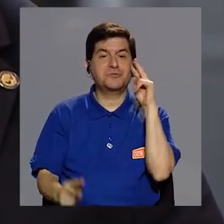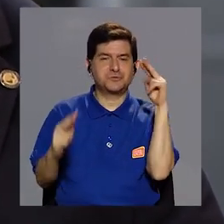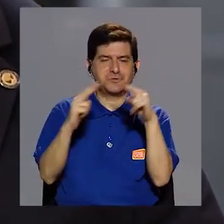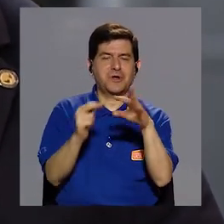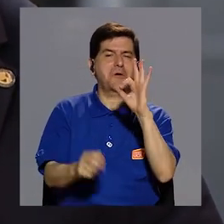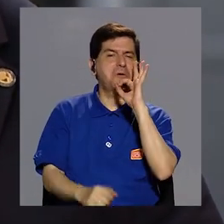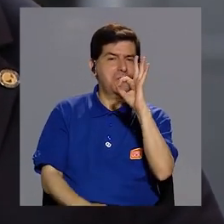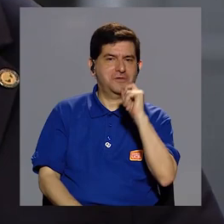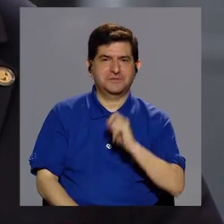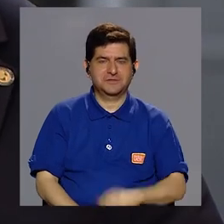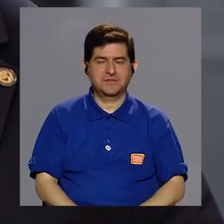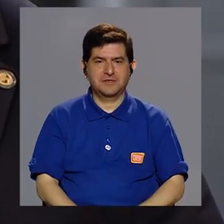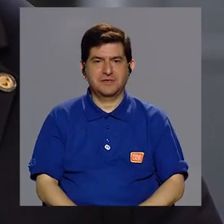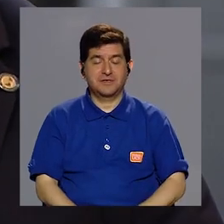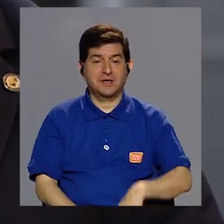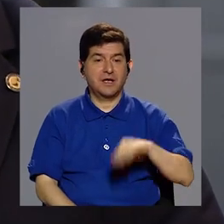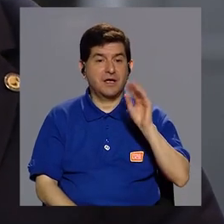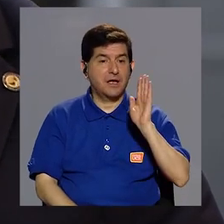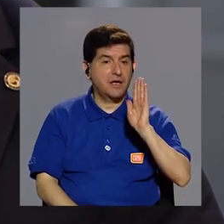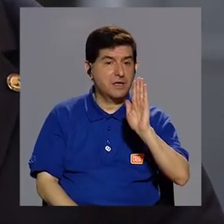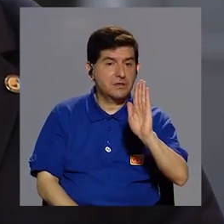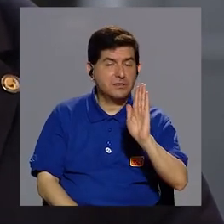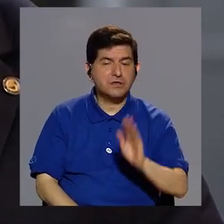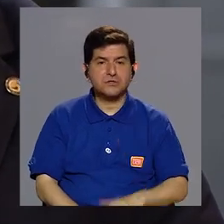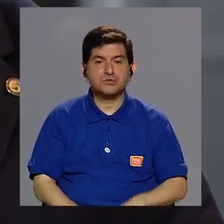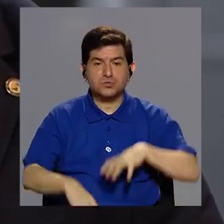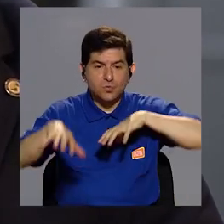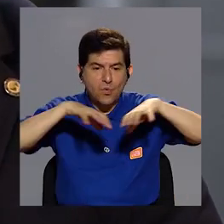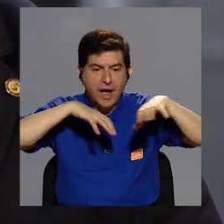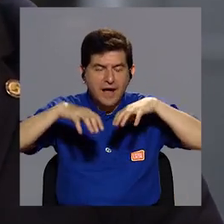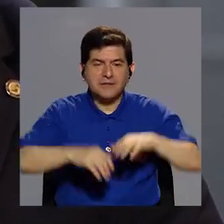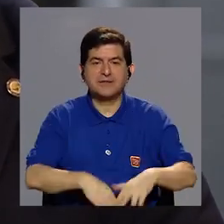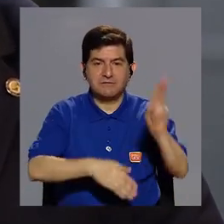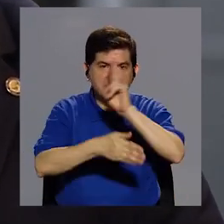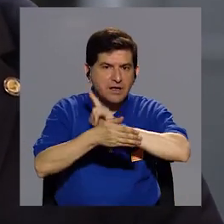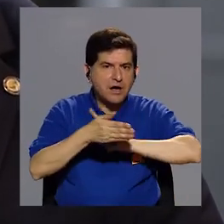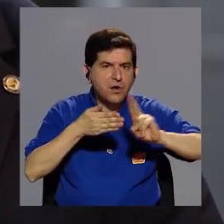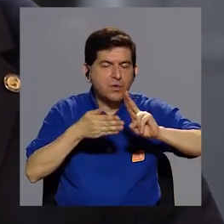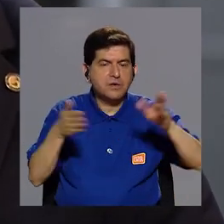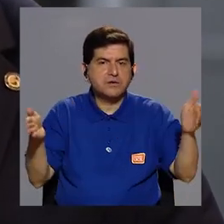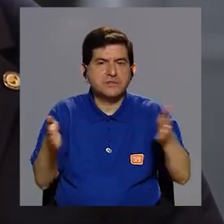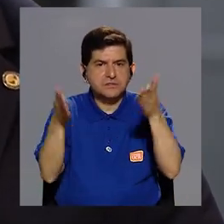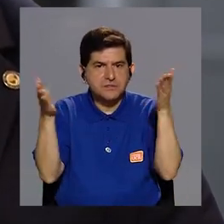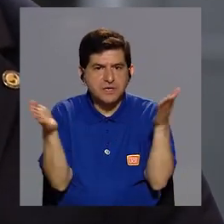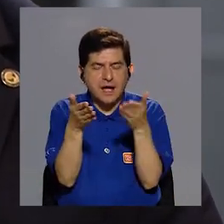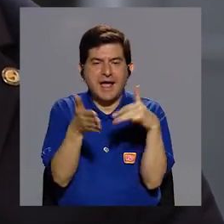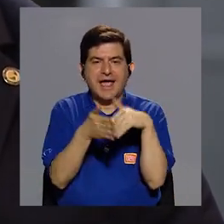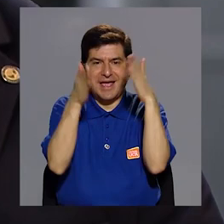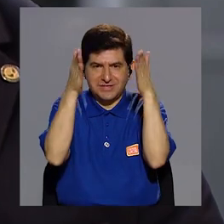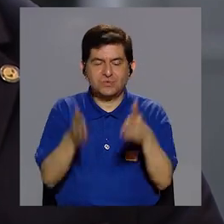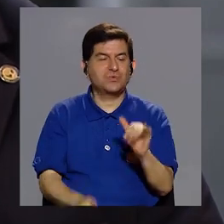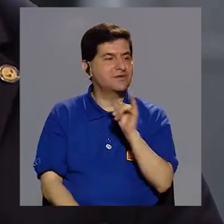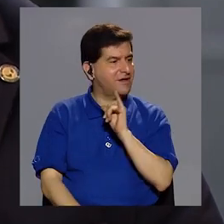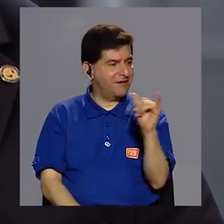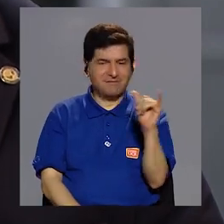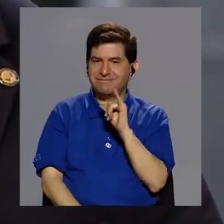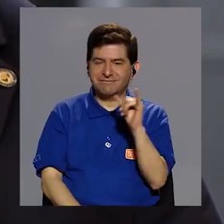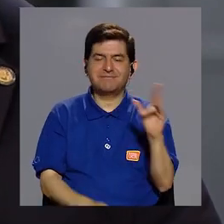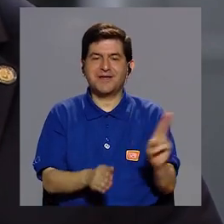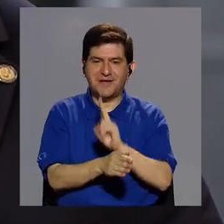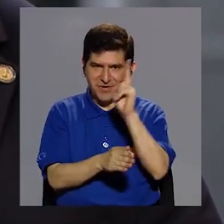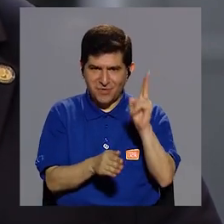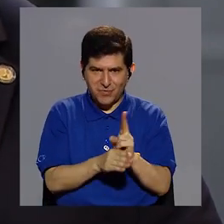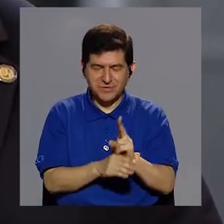parte, y usted lo conoce bien, de sus actividades es promover que los estudiantes